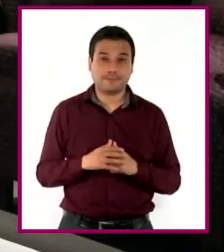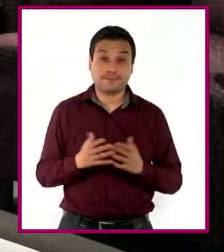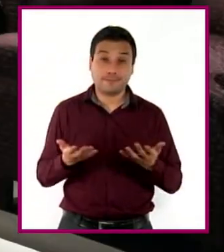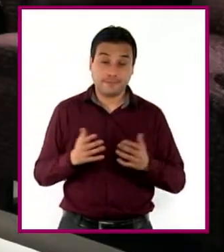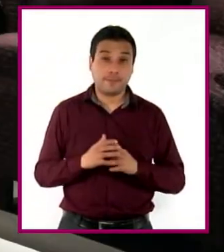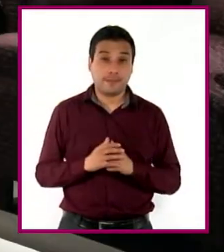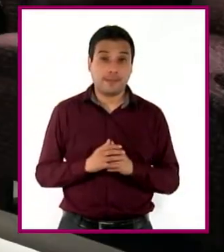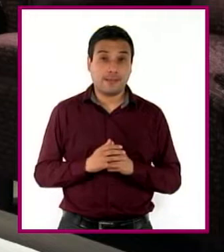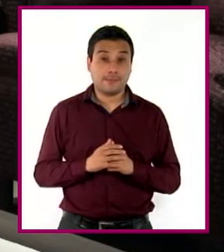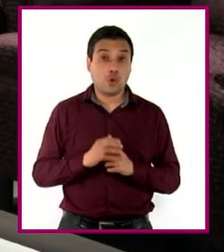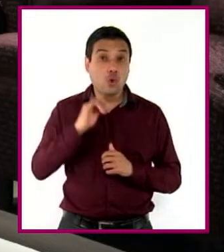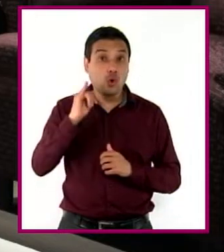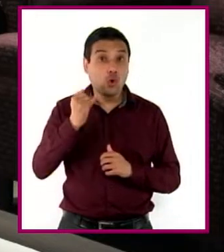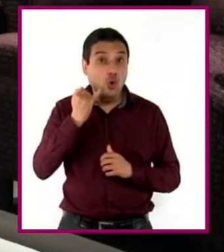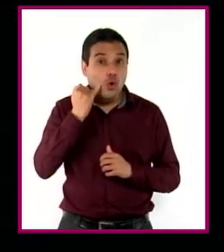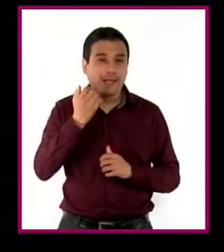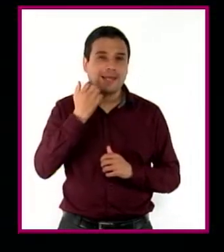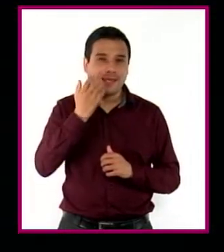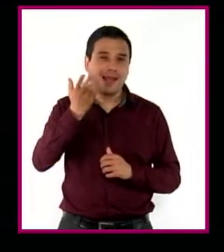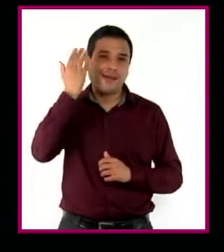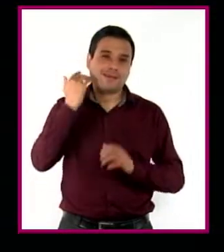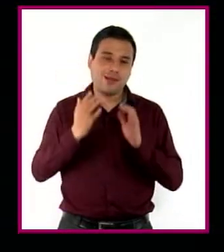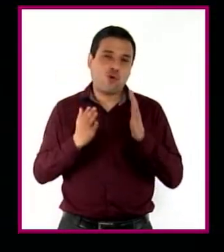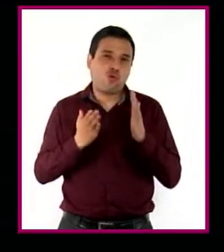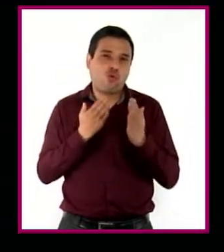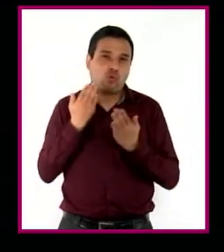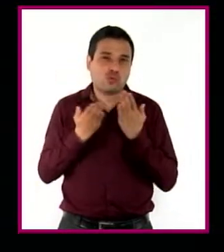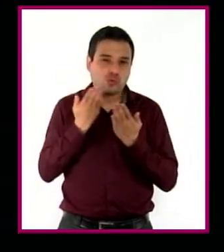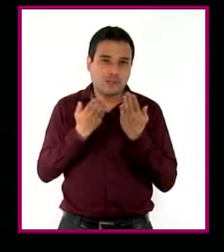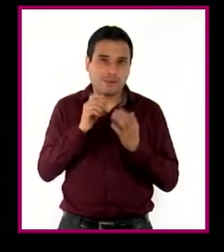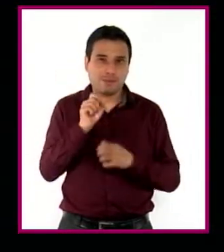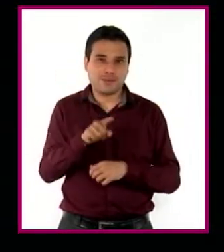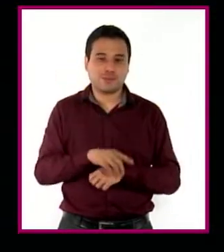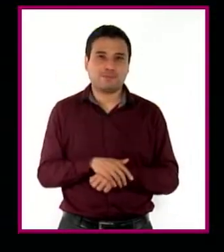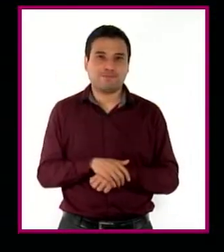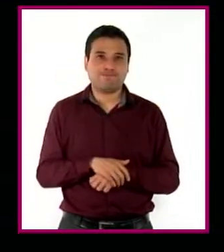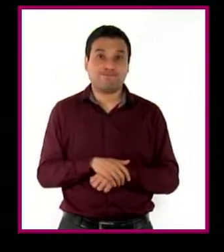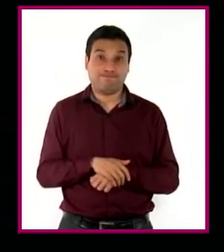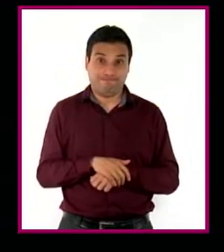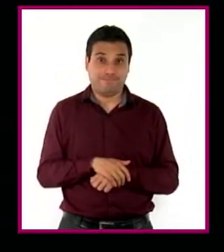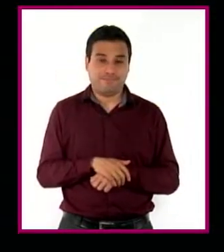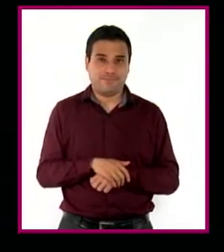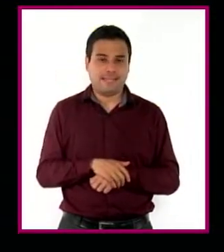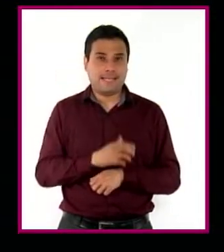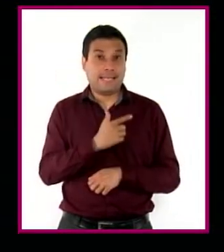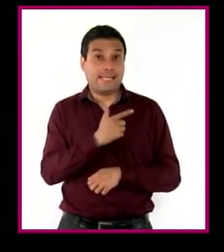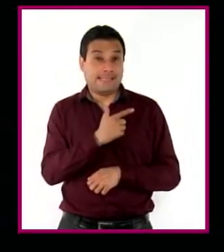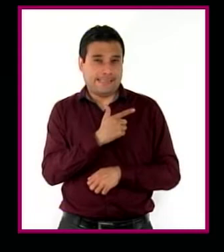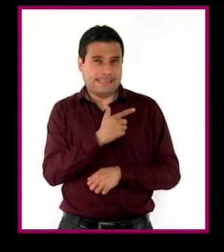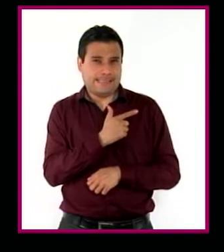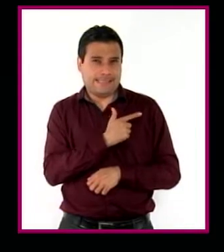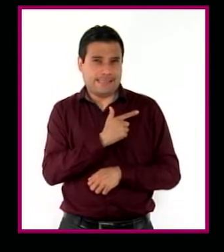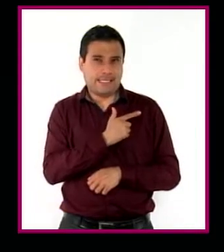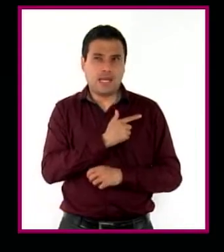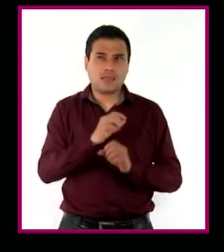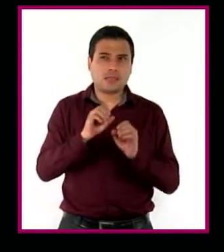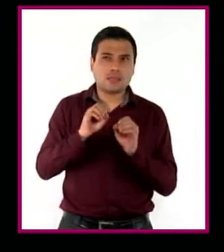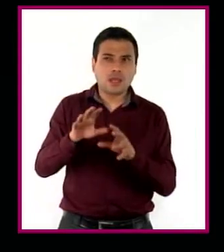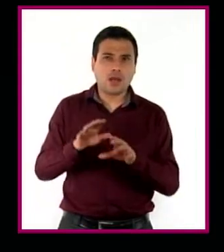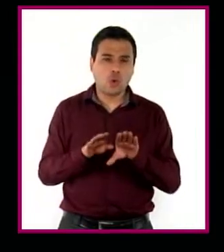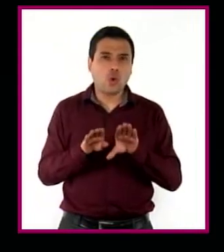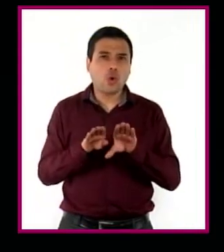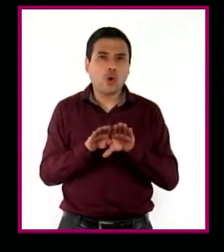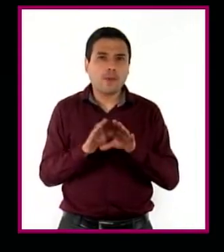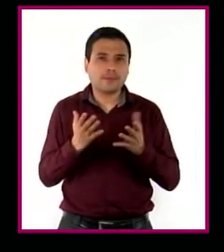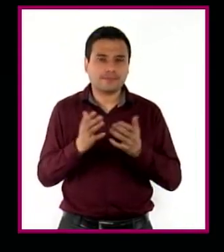Jorge hubiera querido estudiar. Finalmente, para que Graciela lo deje ver la televisión en paz, Jorge acepta